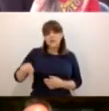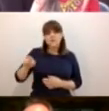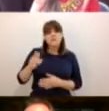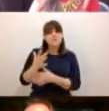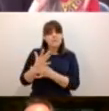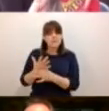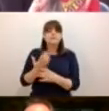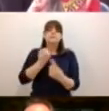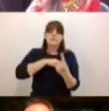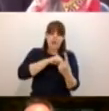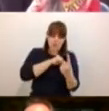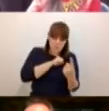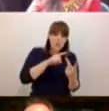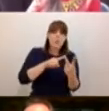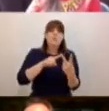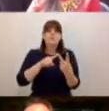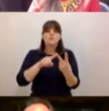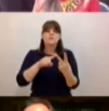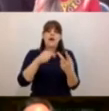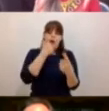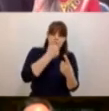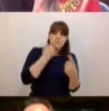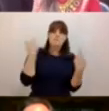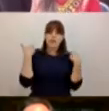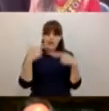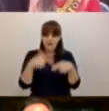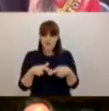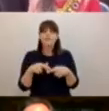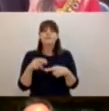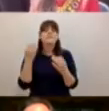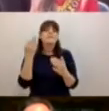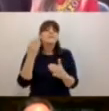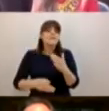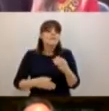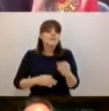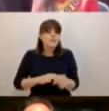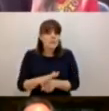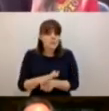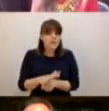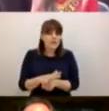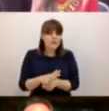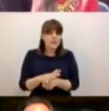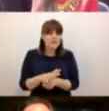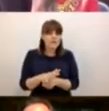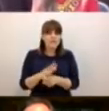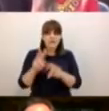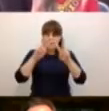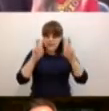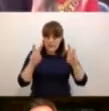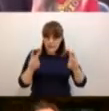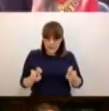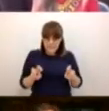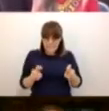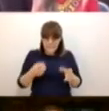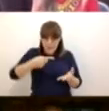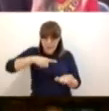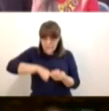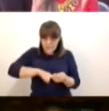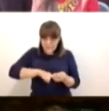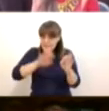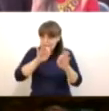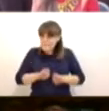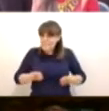salud de los alumnos y los docentes, fue precisamente que los contenidos fueron relevantes para la contingencia.